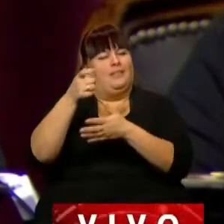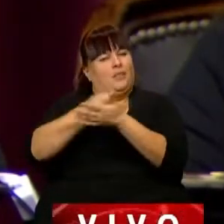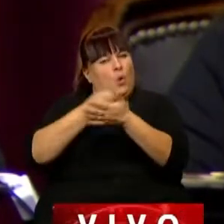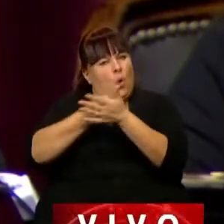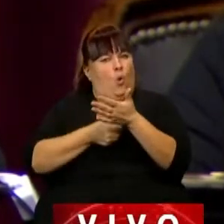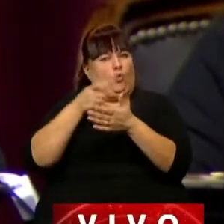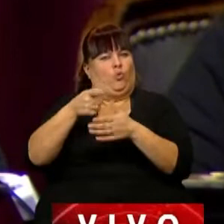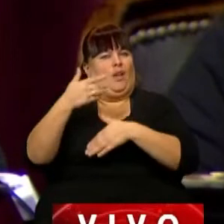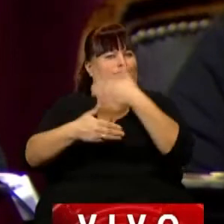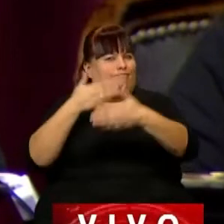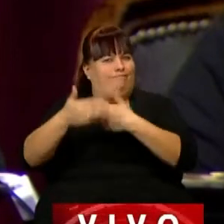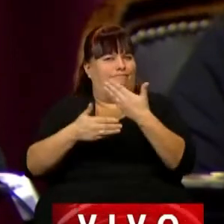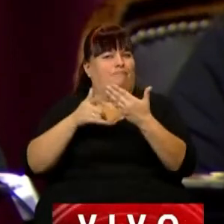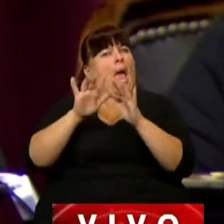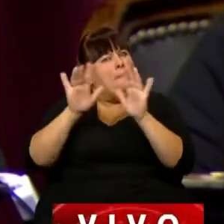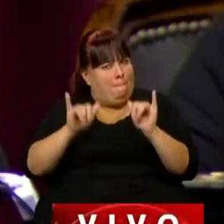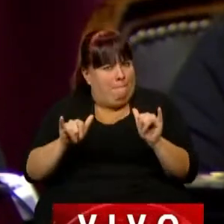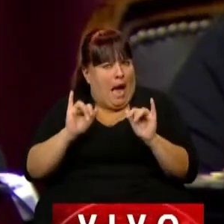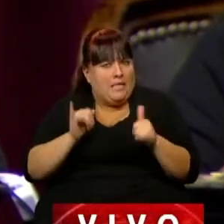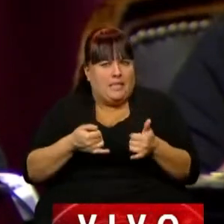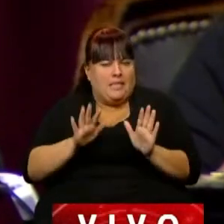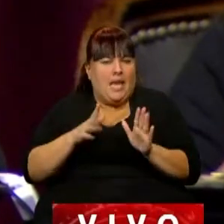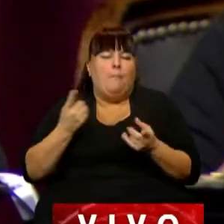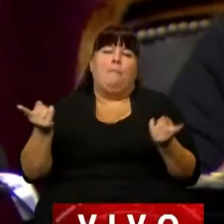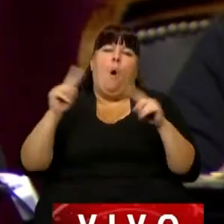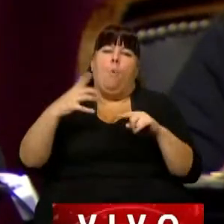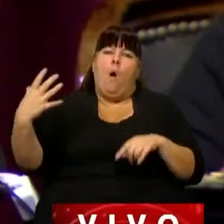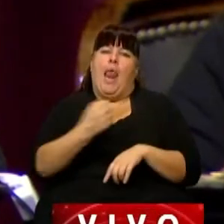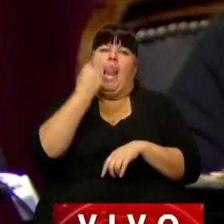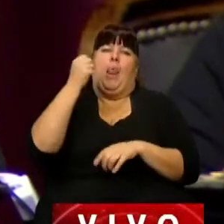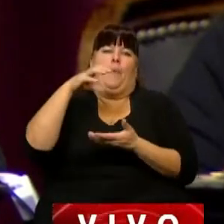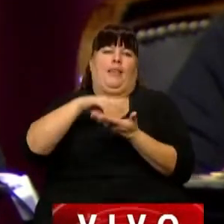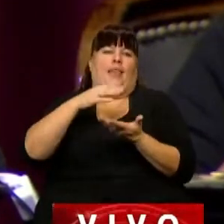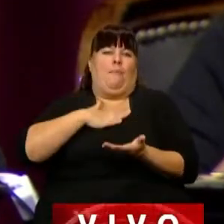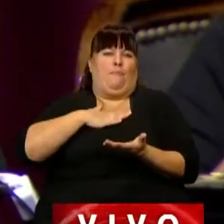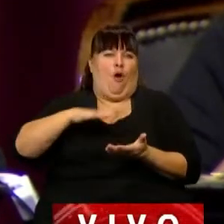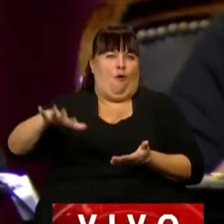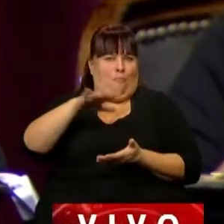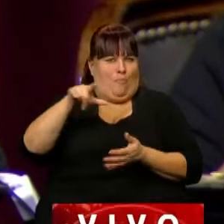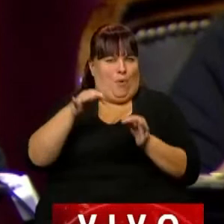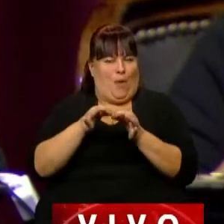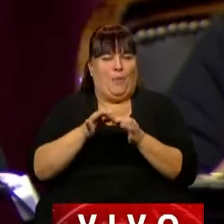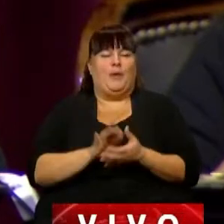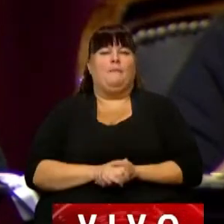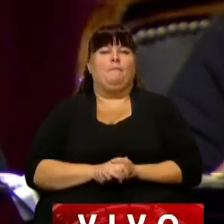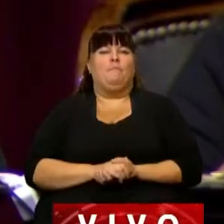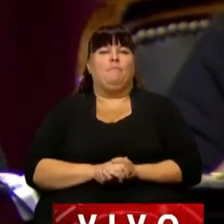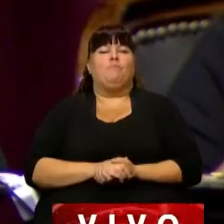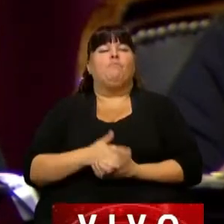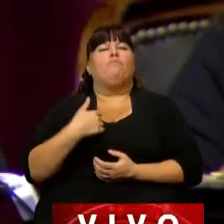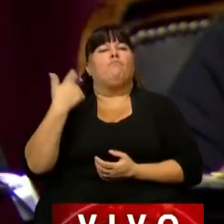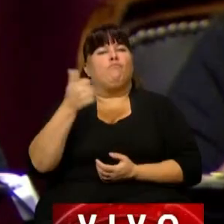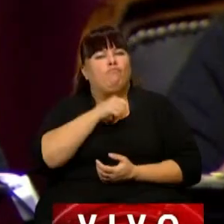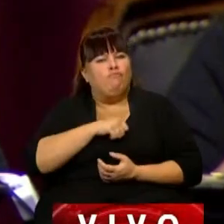proceso pacífico, indudablemente, de recuperación de nuestra soberanía en ese espacio de territorio? ¿Nos hace